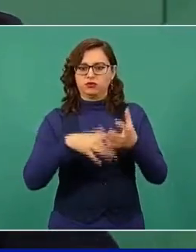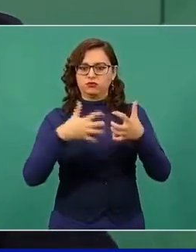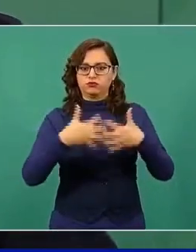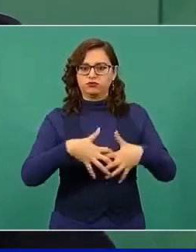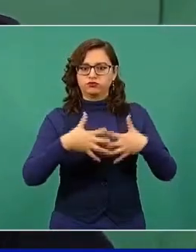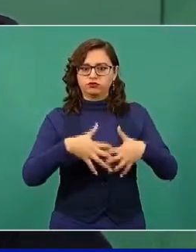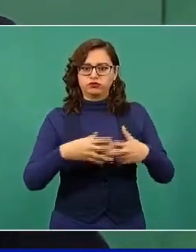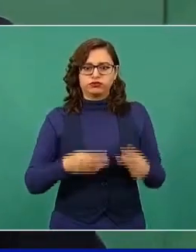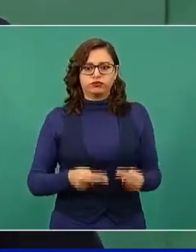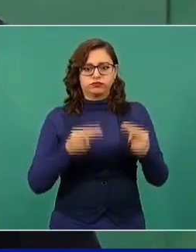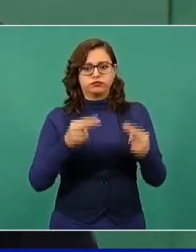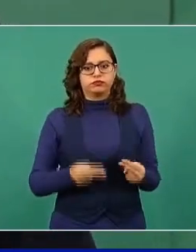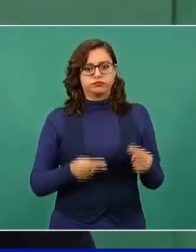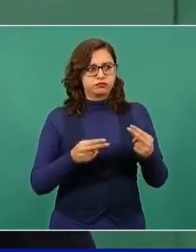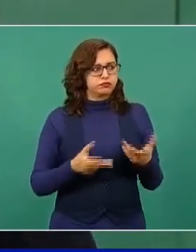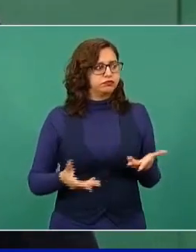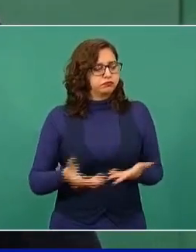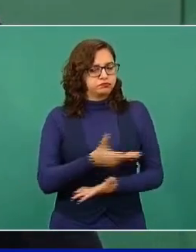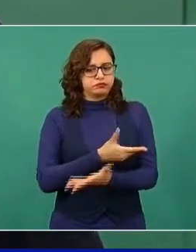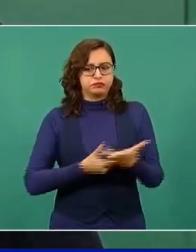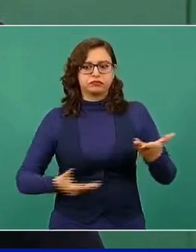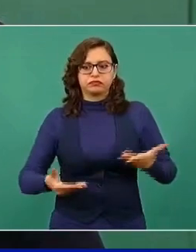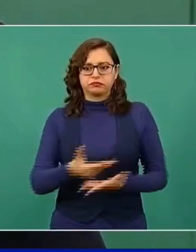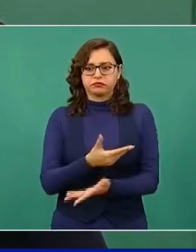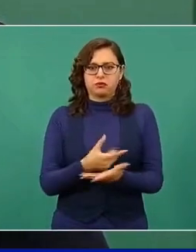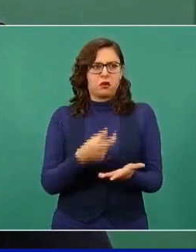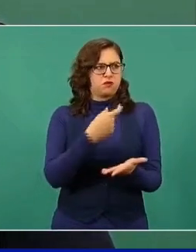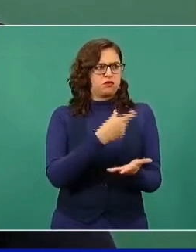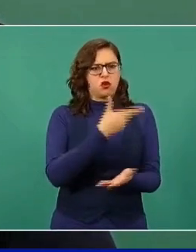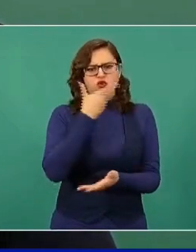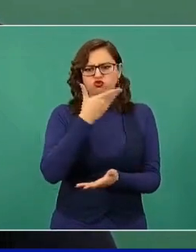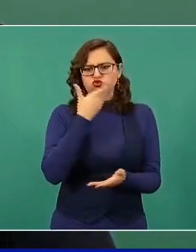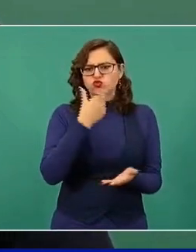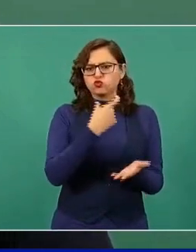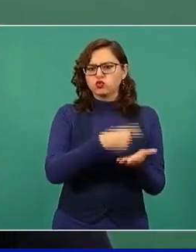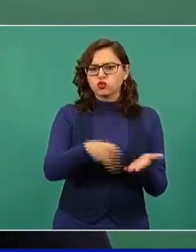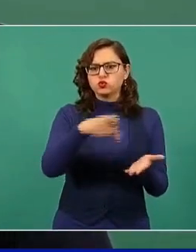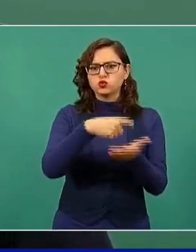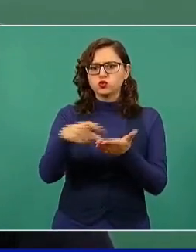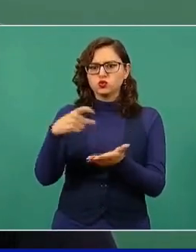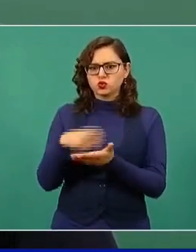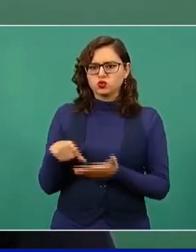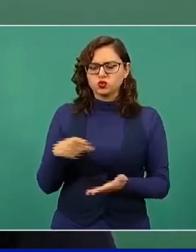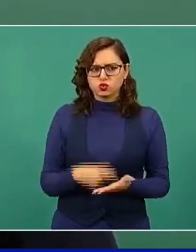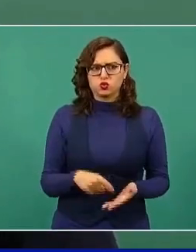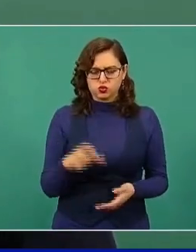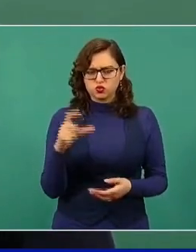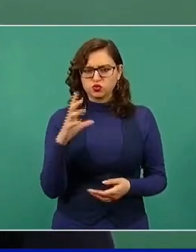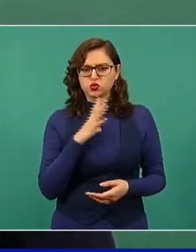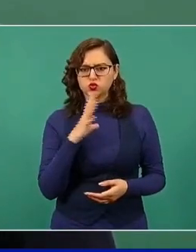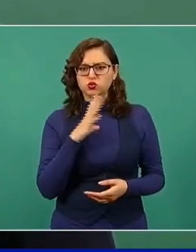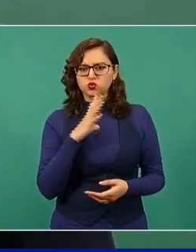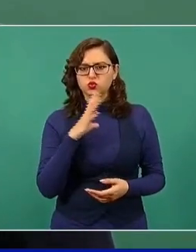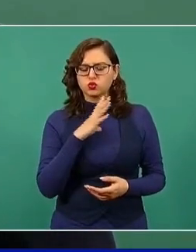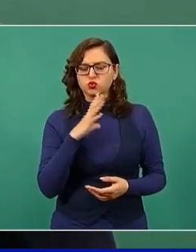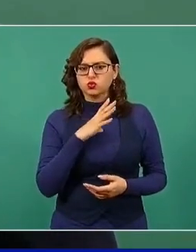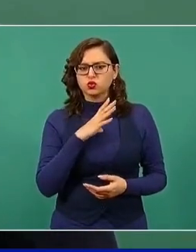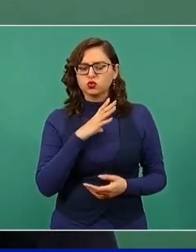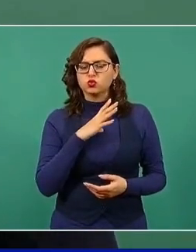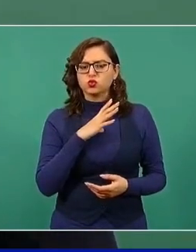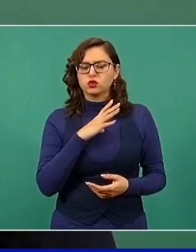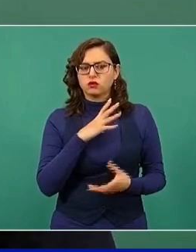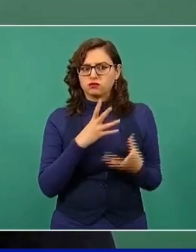una capacidad de consumo mucho mayor que la que se tiene